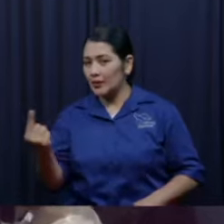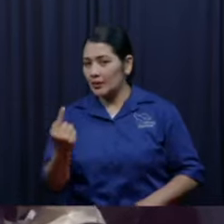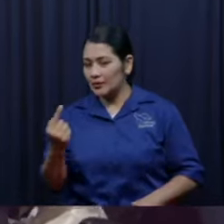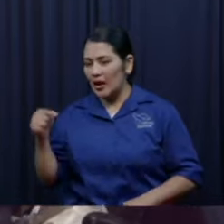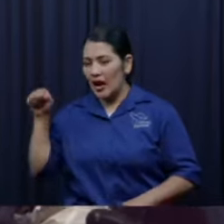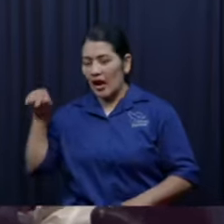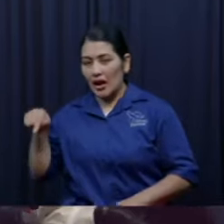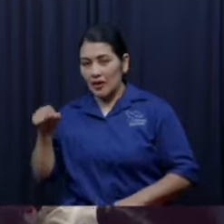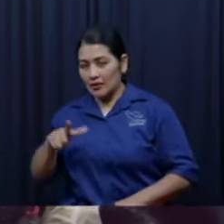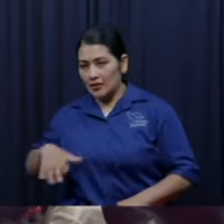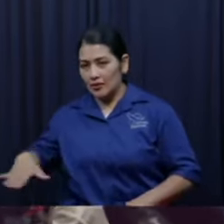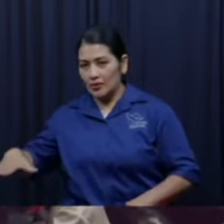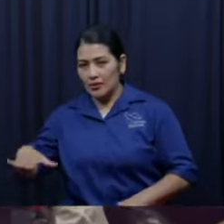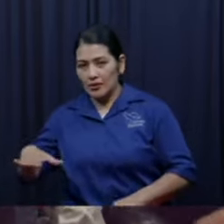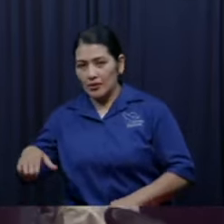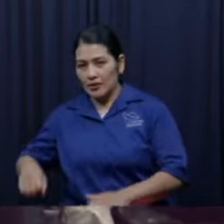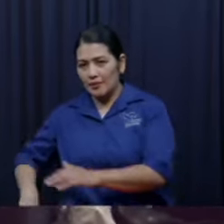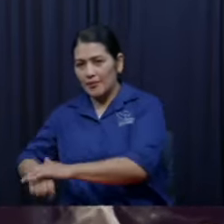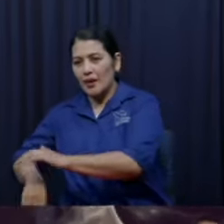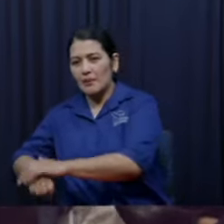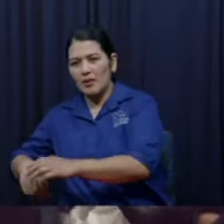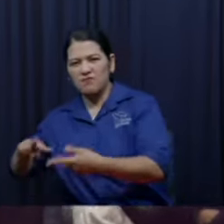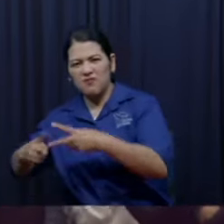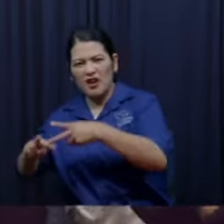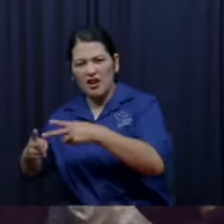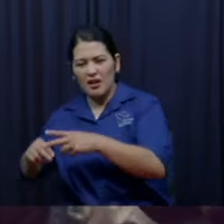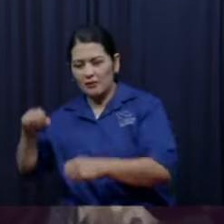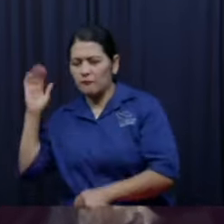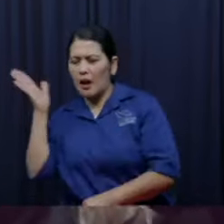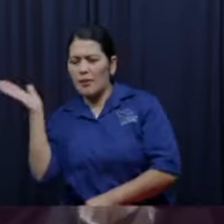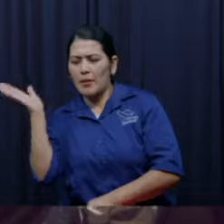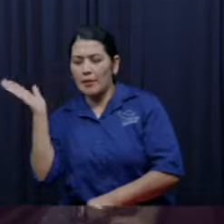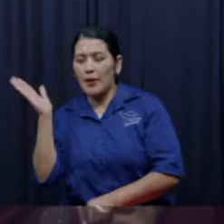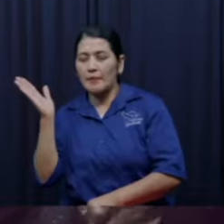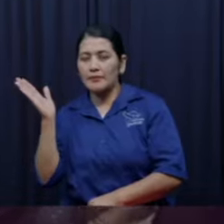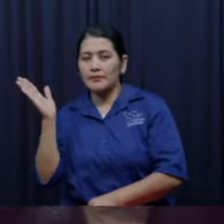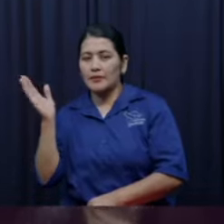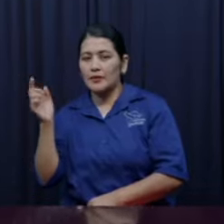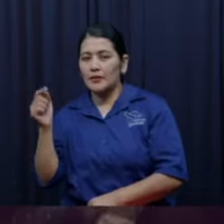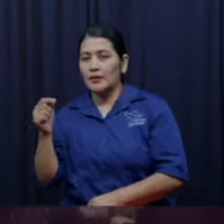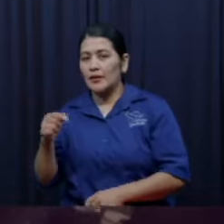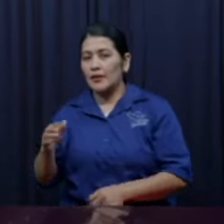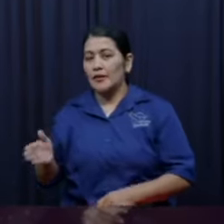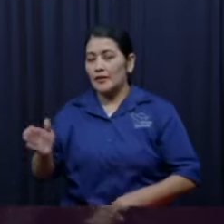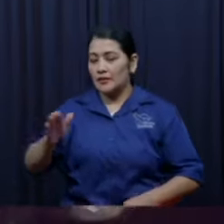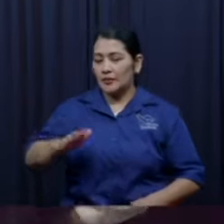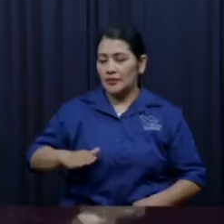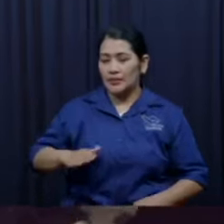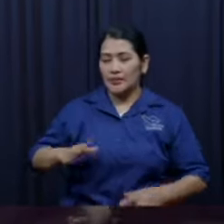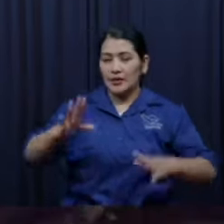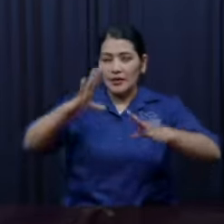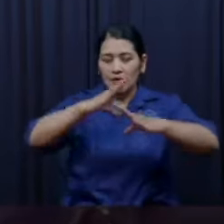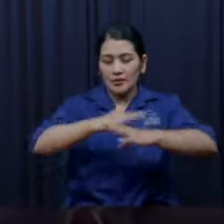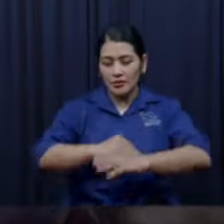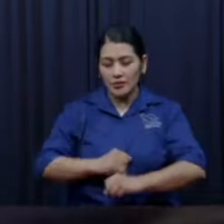y por eso yo le digo entre paréntesis le digo yo a los hermanos está bien que hagan deporte